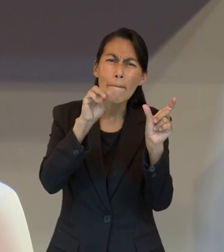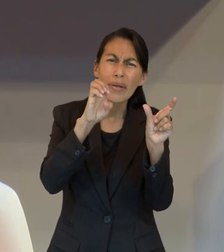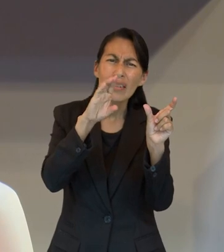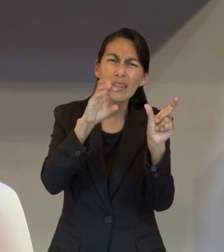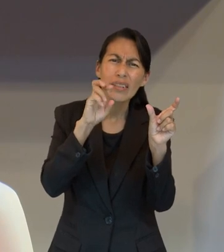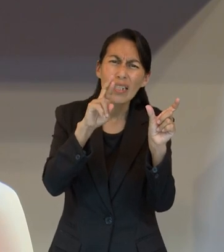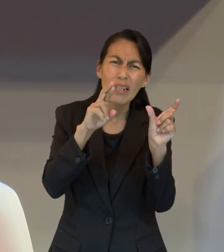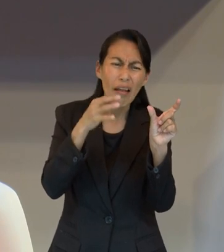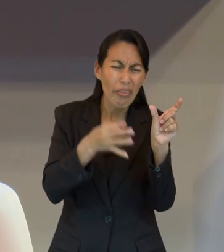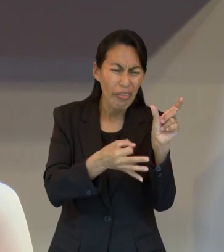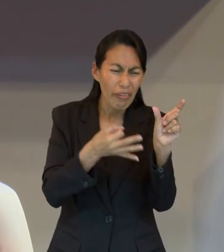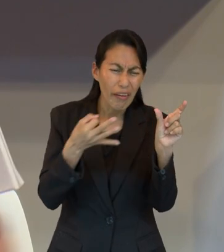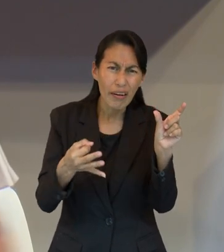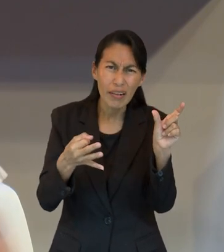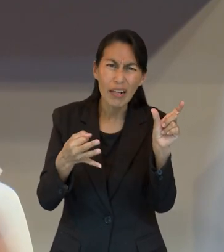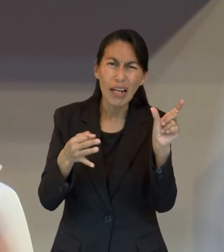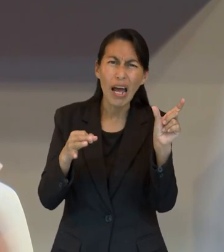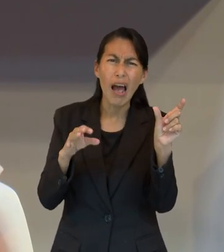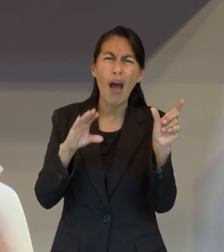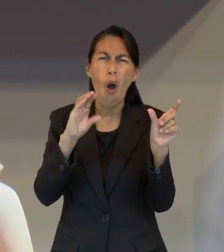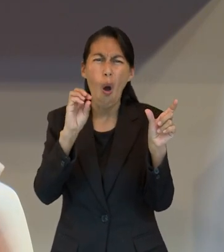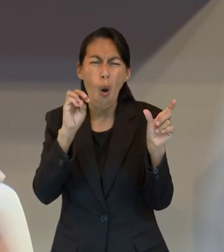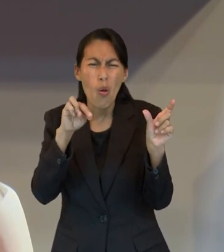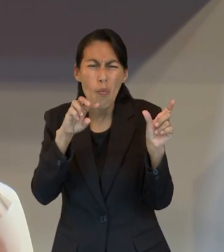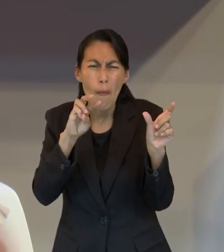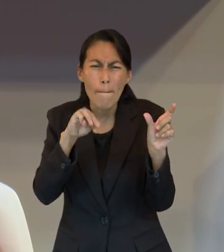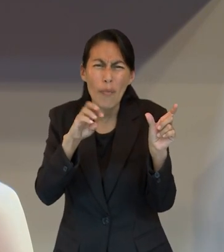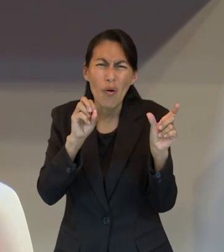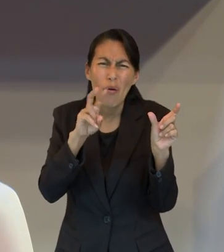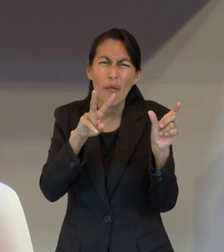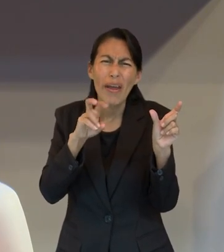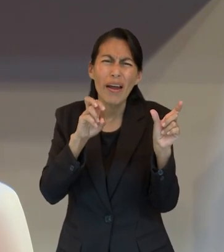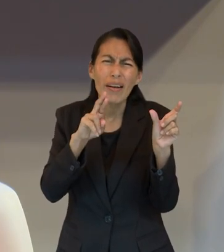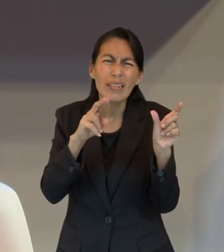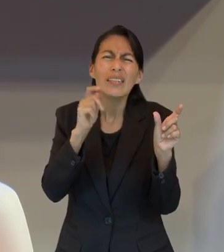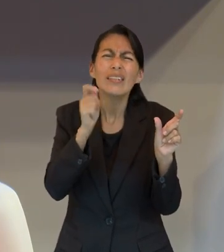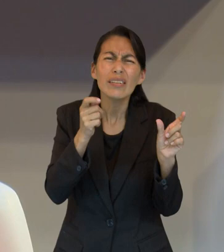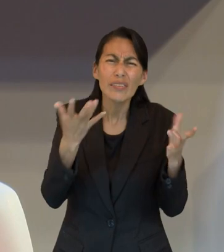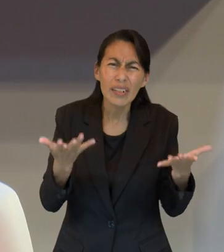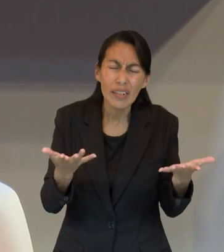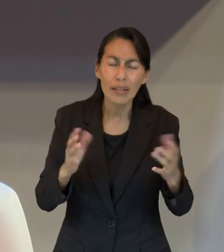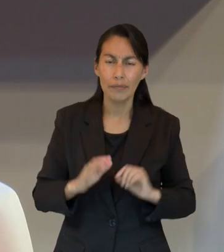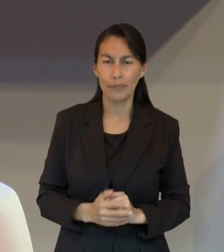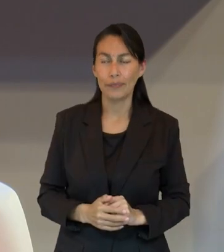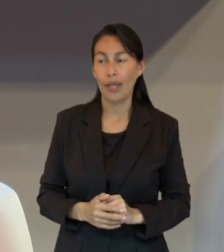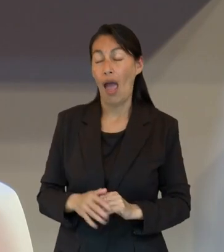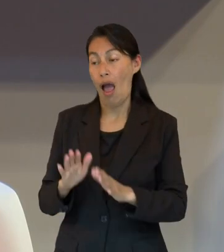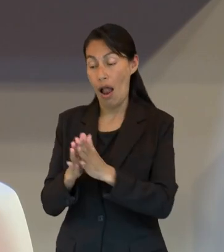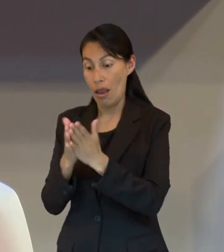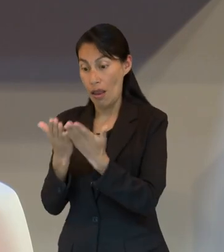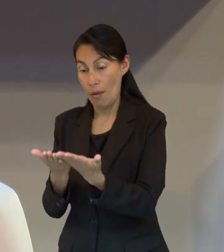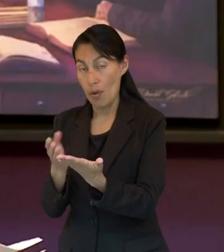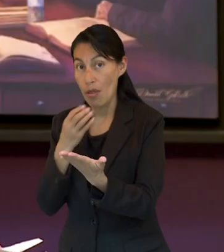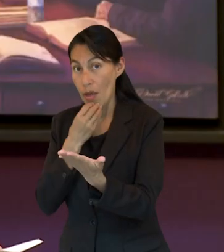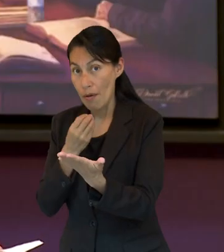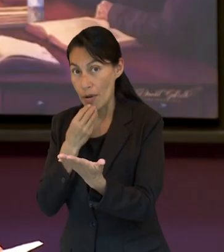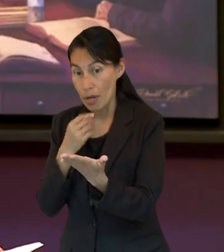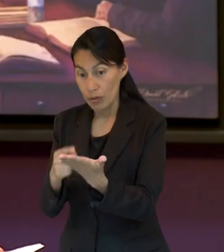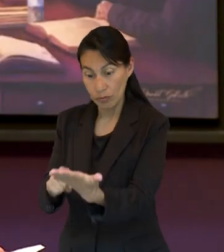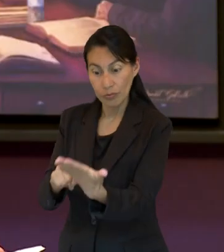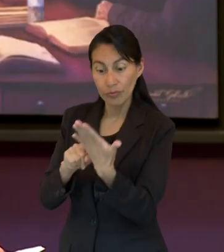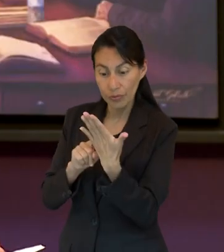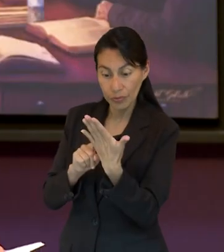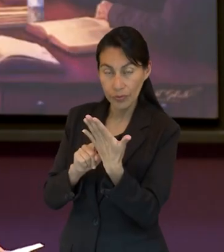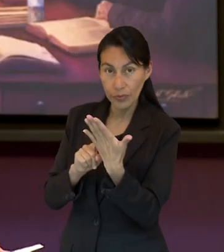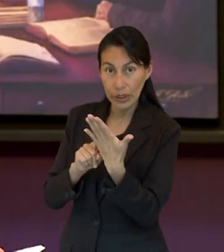estremecer la tierra, de conmover? Bueno, aquí el